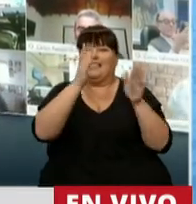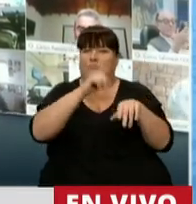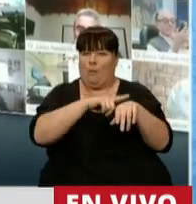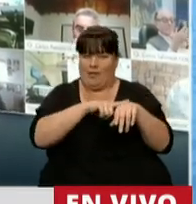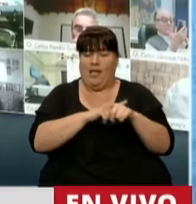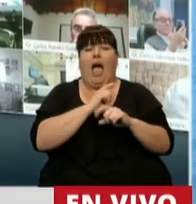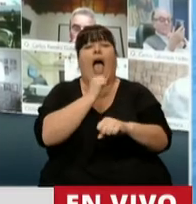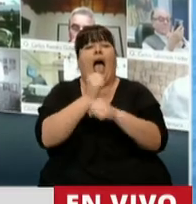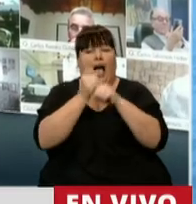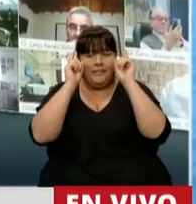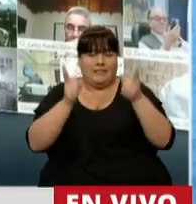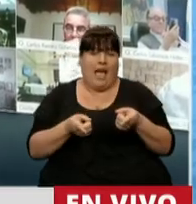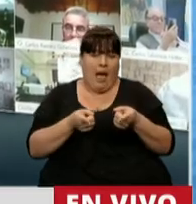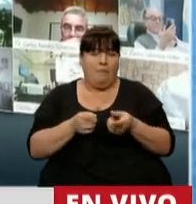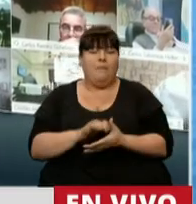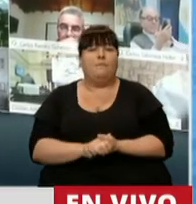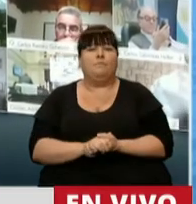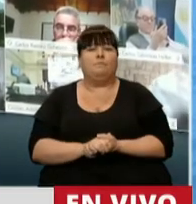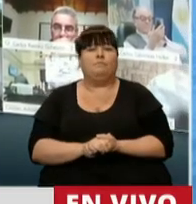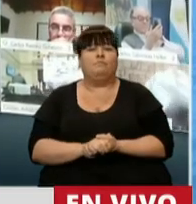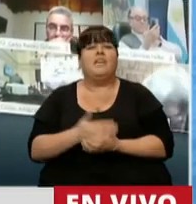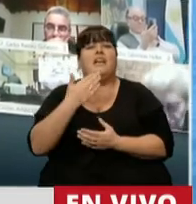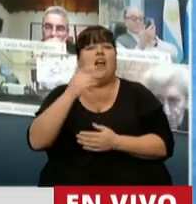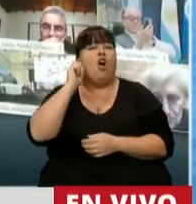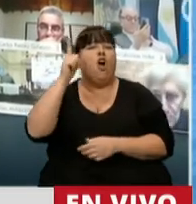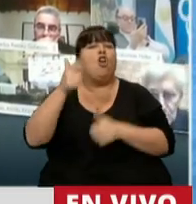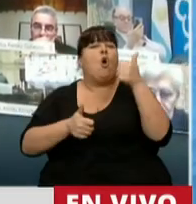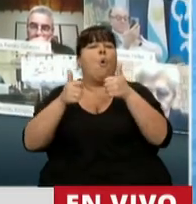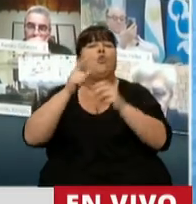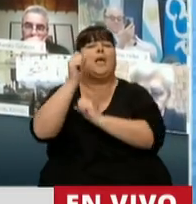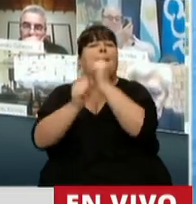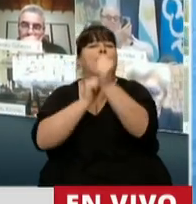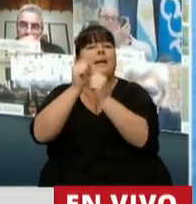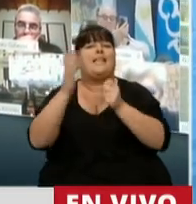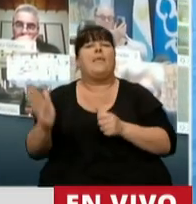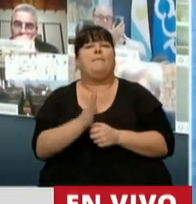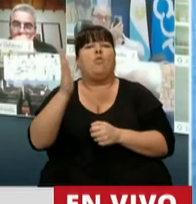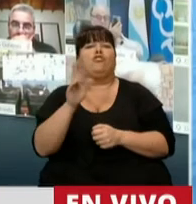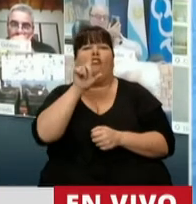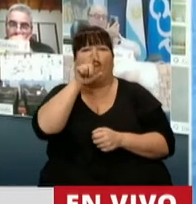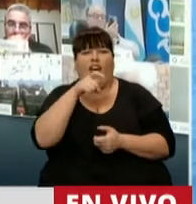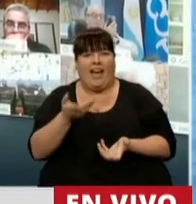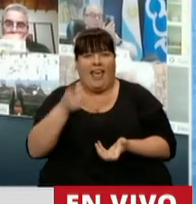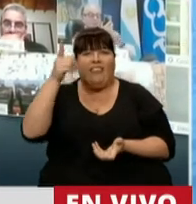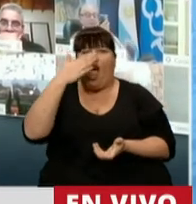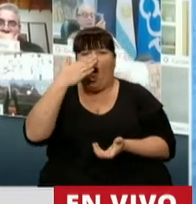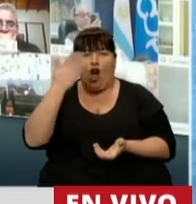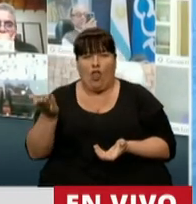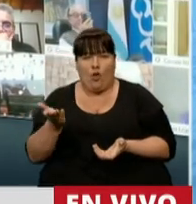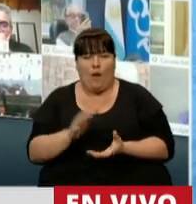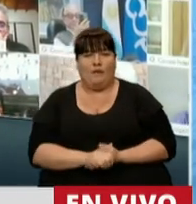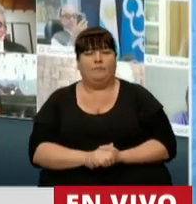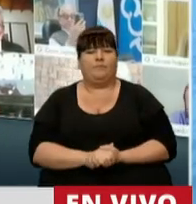Incluso lograron que entrara en concurso una empresa que produce Fernet en Córdoba.